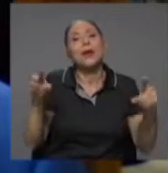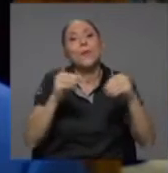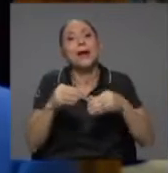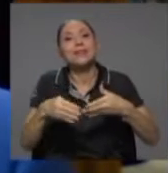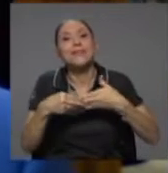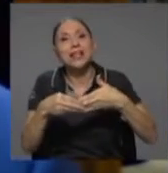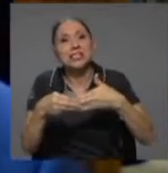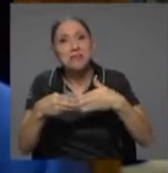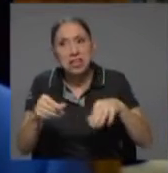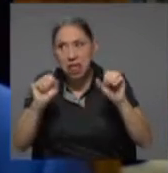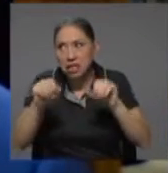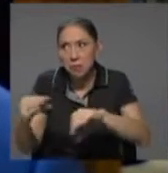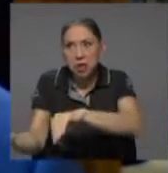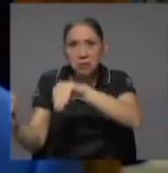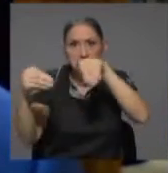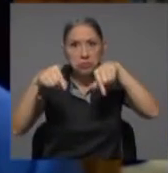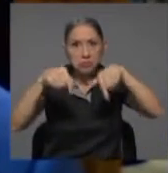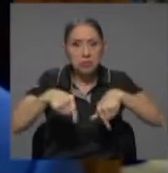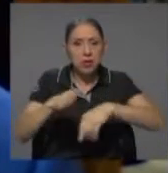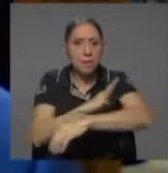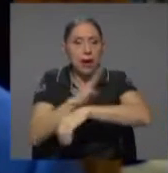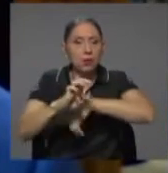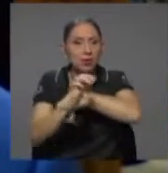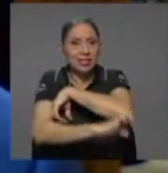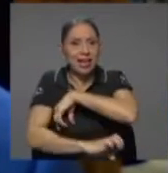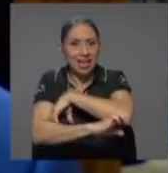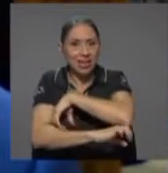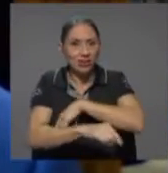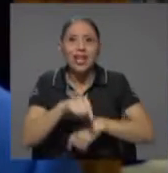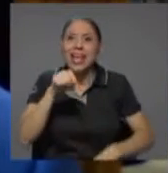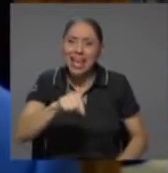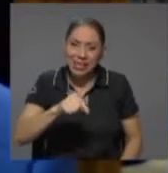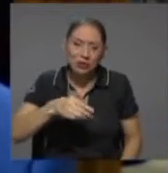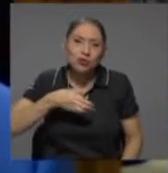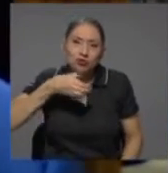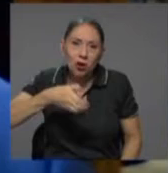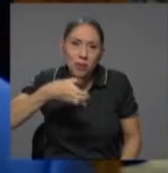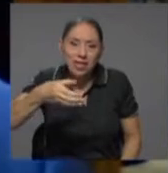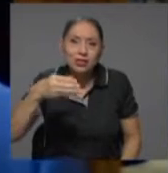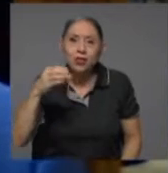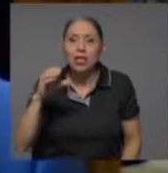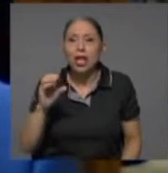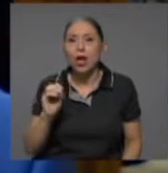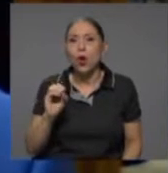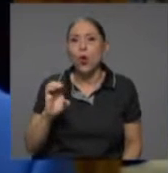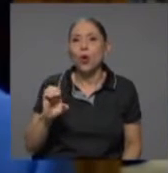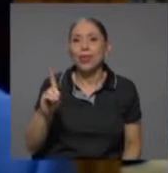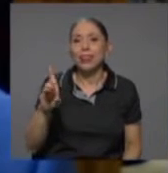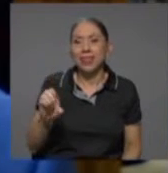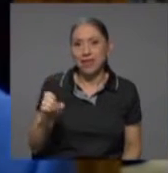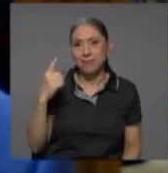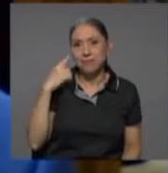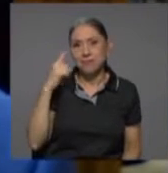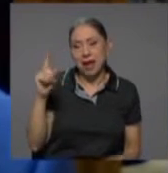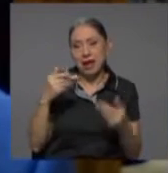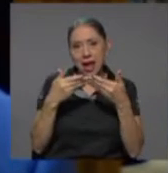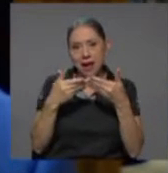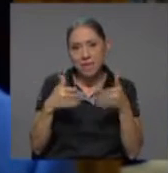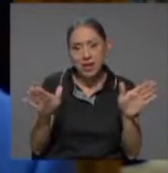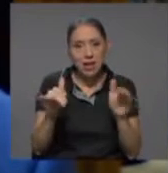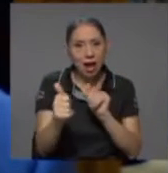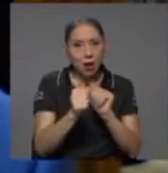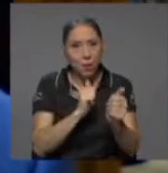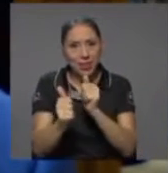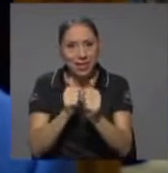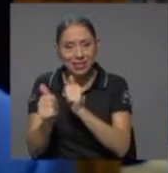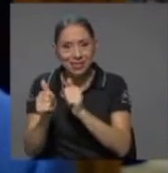bancos extranjeros. Esto, digamos, era una de las recomendaciones de la OCDE para abrir la competencia